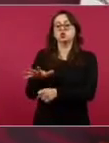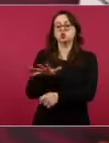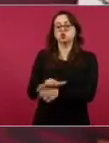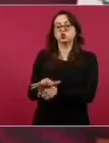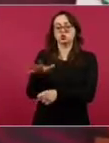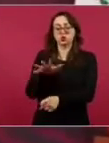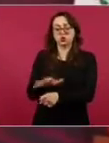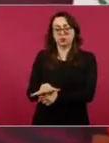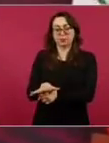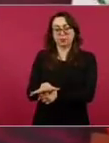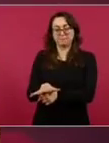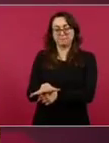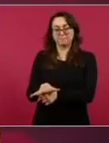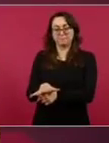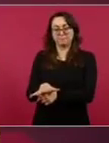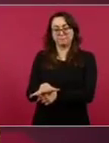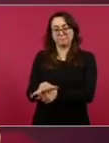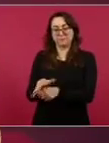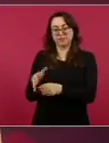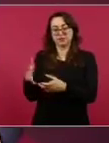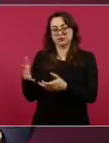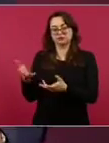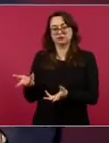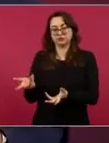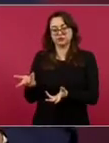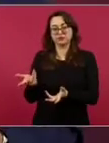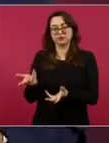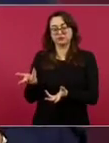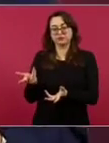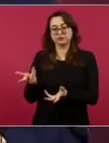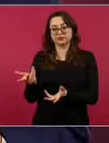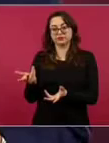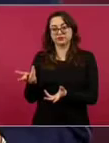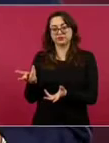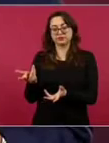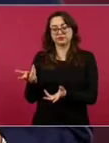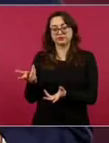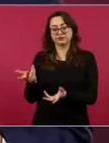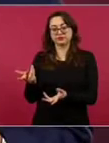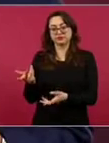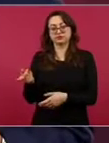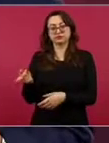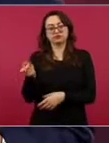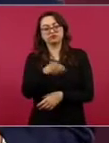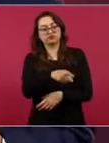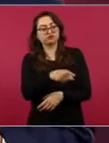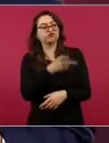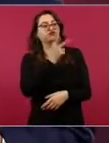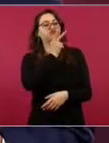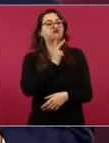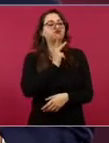extraer con yacimientos, pozos que ya